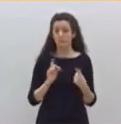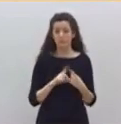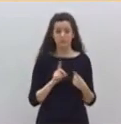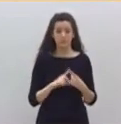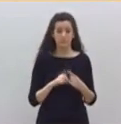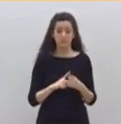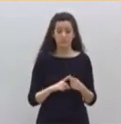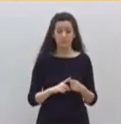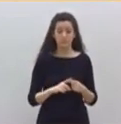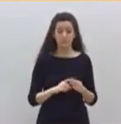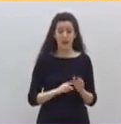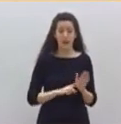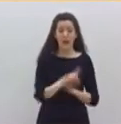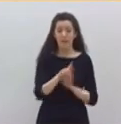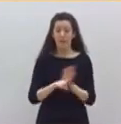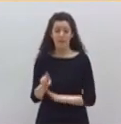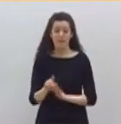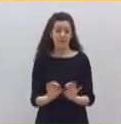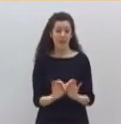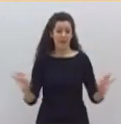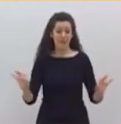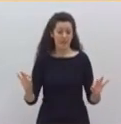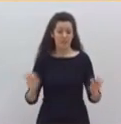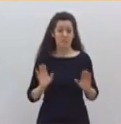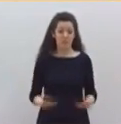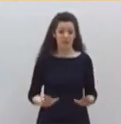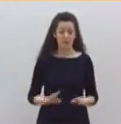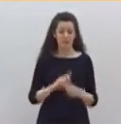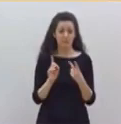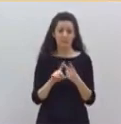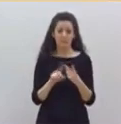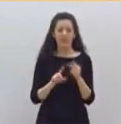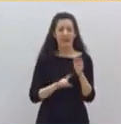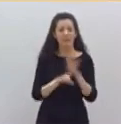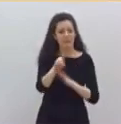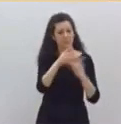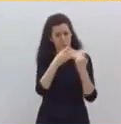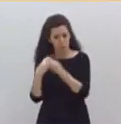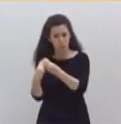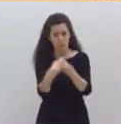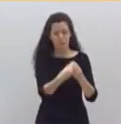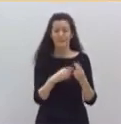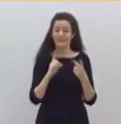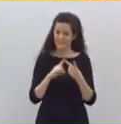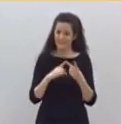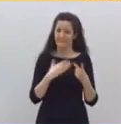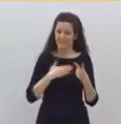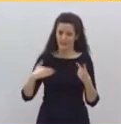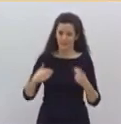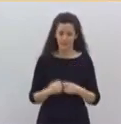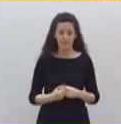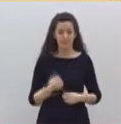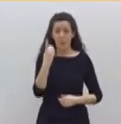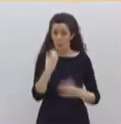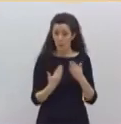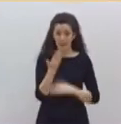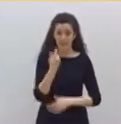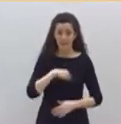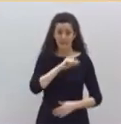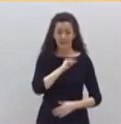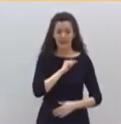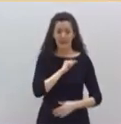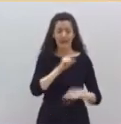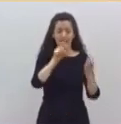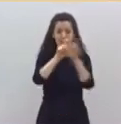todos avancemos a la vez. Y esa es la que proponemos. Cada día en España se han cerrado 6.000 empresas. Cerrado. No acogidas a ERTE.